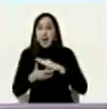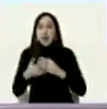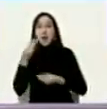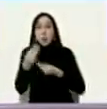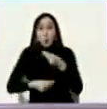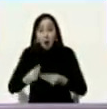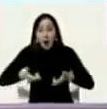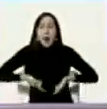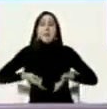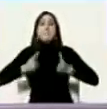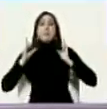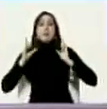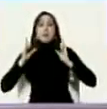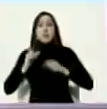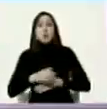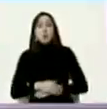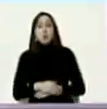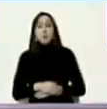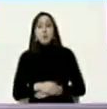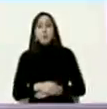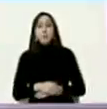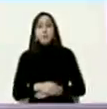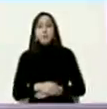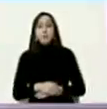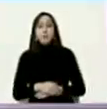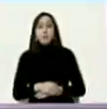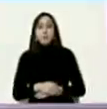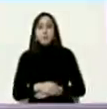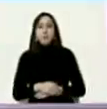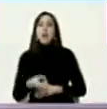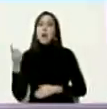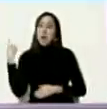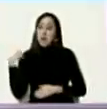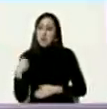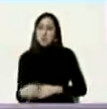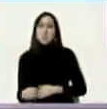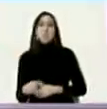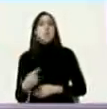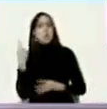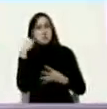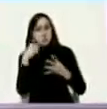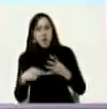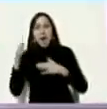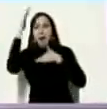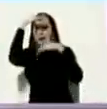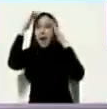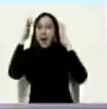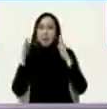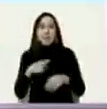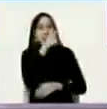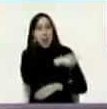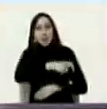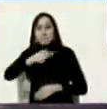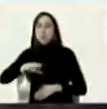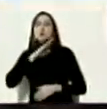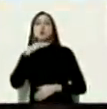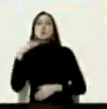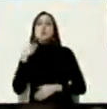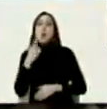permitido bueno tener el abastecimiento para atender la pandemia en 16 meses